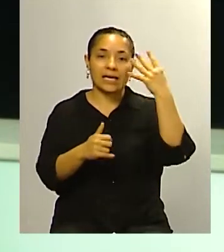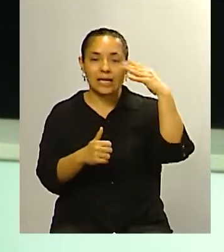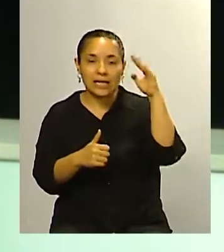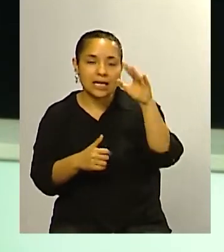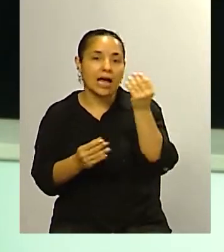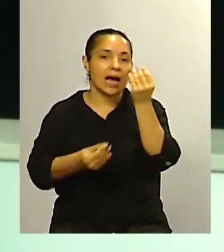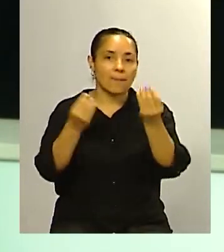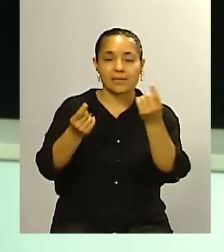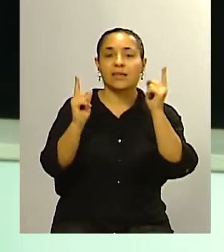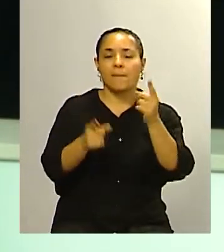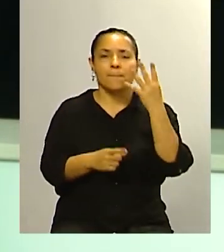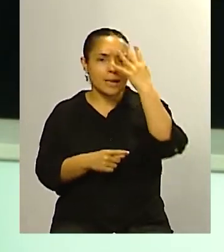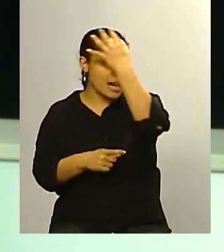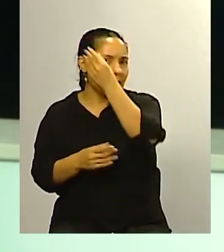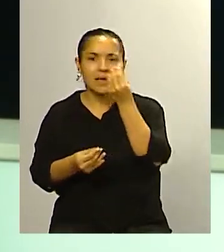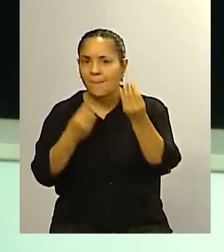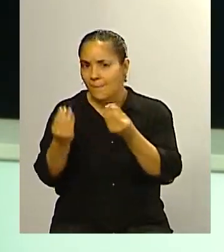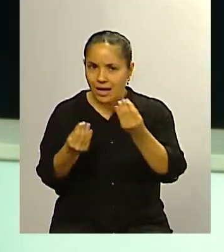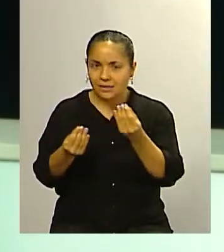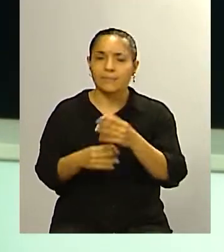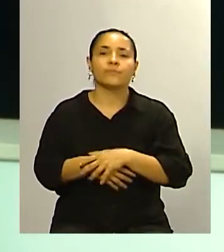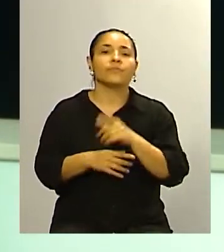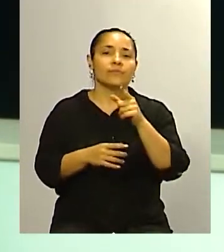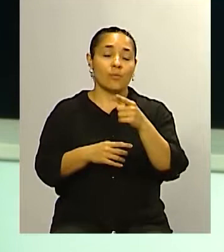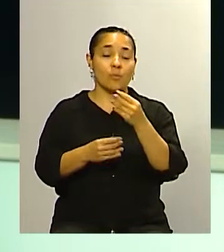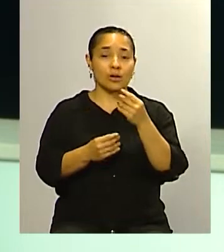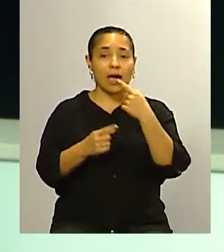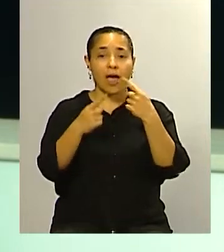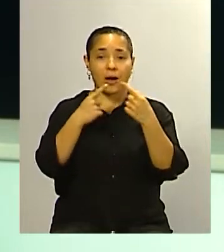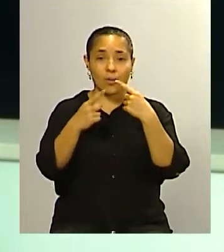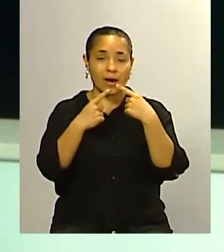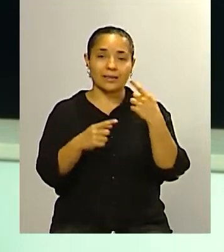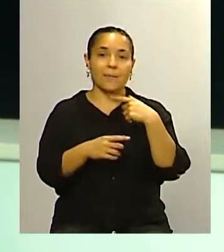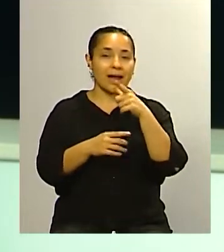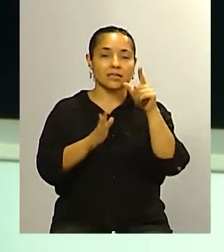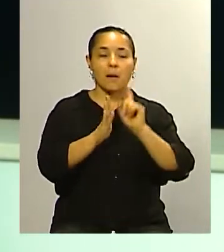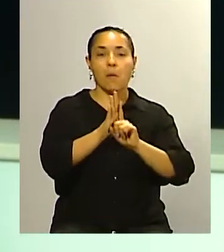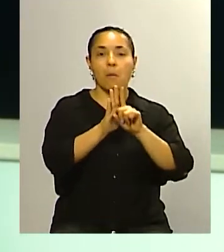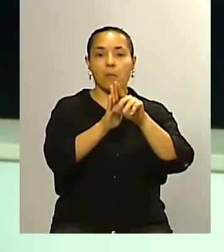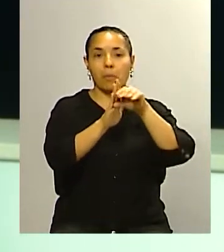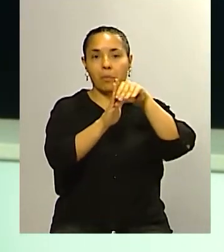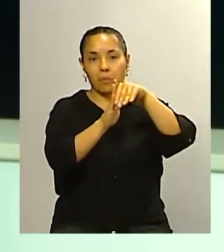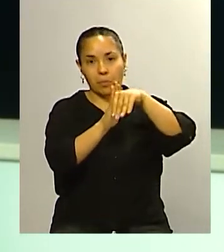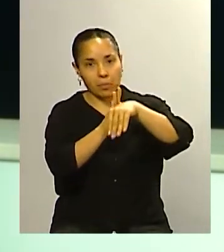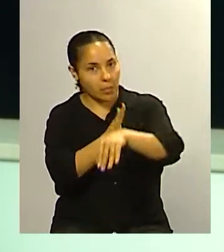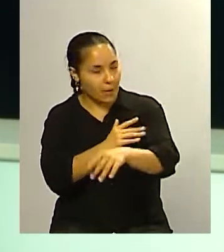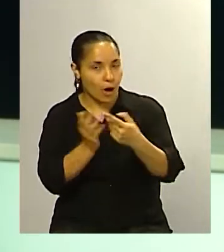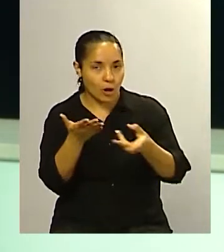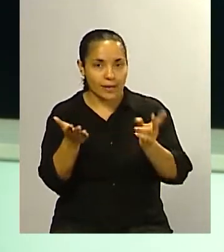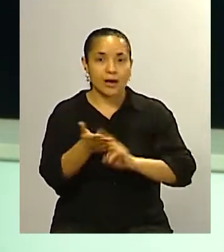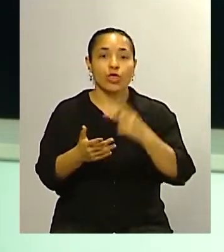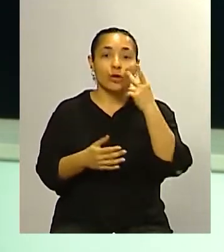qué pasa con Milley porque hace un tiempo atrás decían en las encuestas viene en baja ¿qué pasa ahora? terminando este